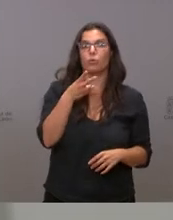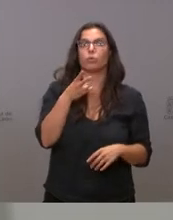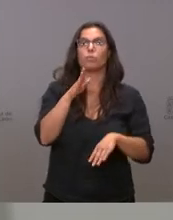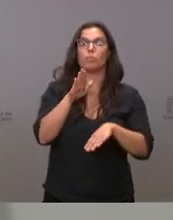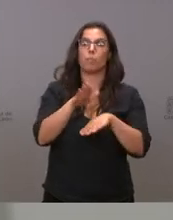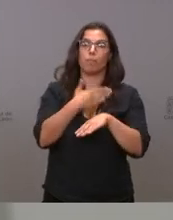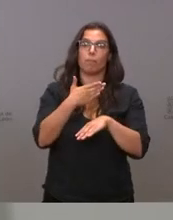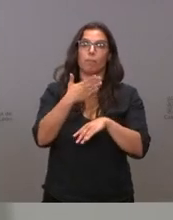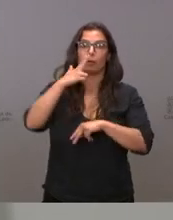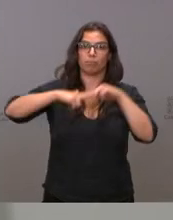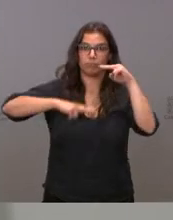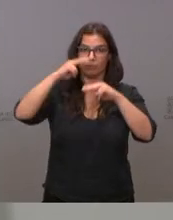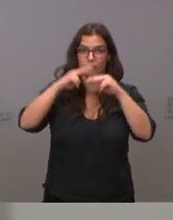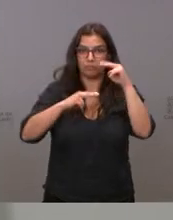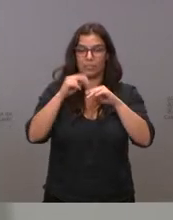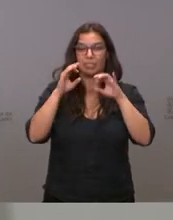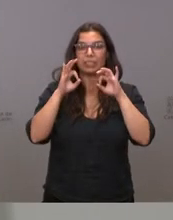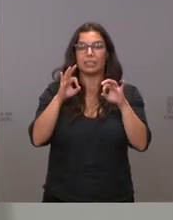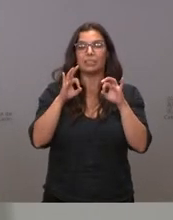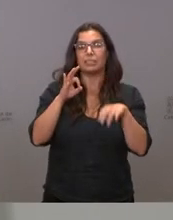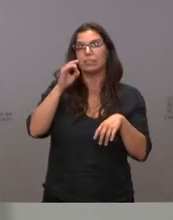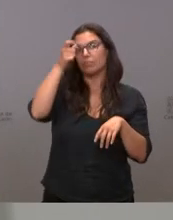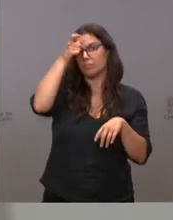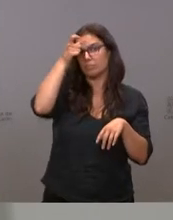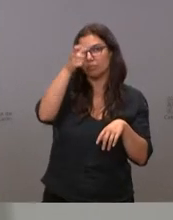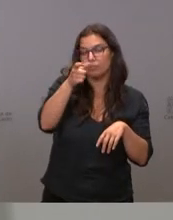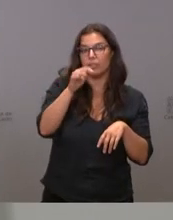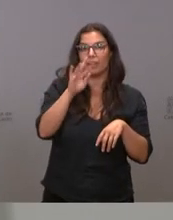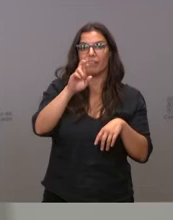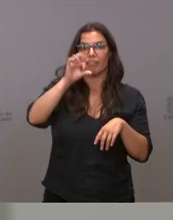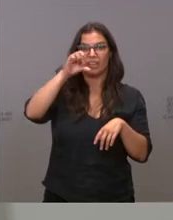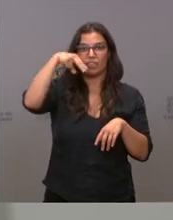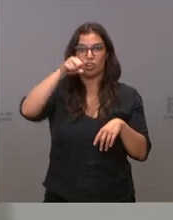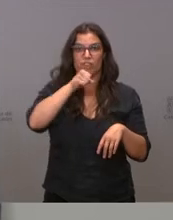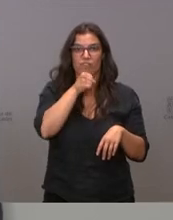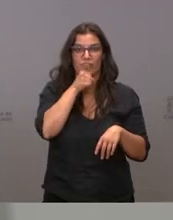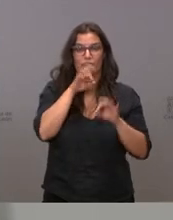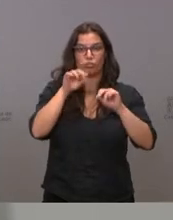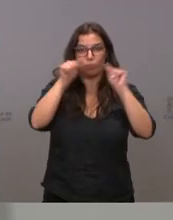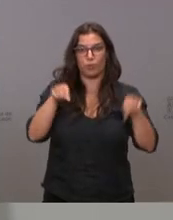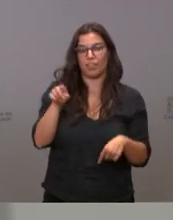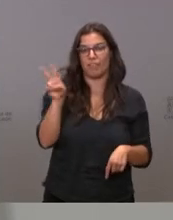las obras de la edad de la localidad de Fresno, el Viejo, en Valladolid.